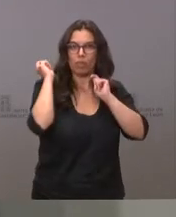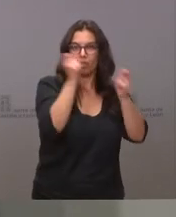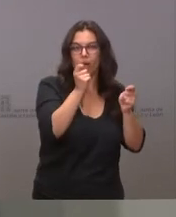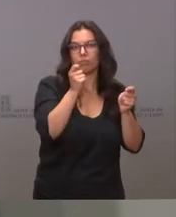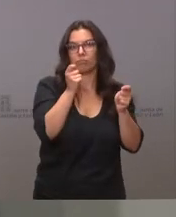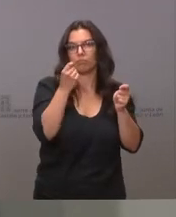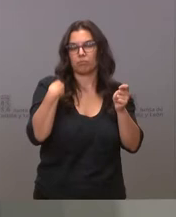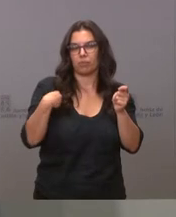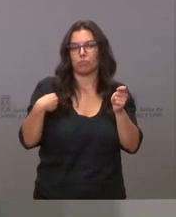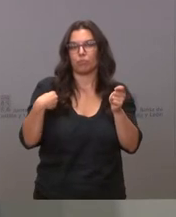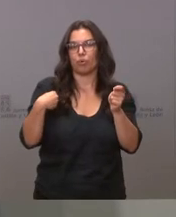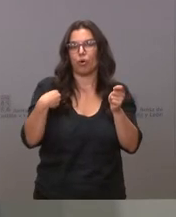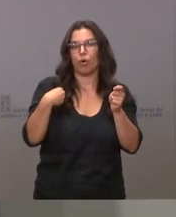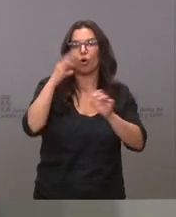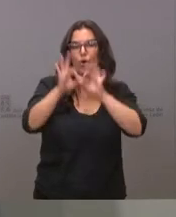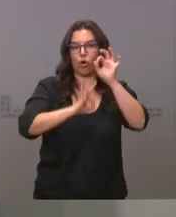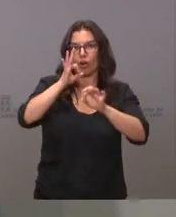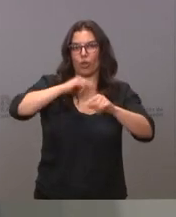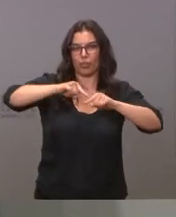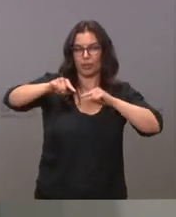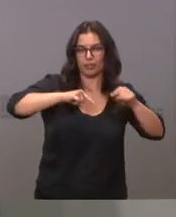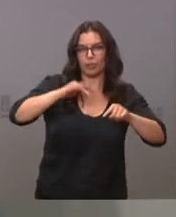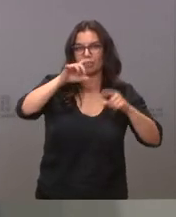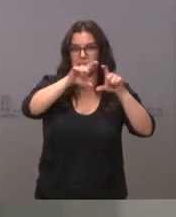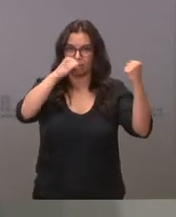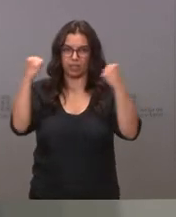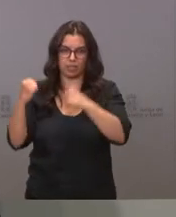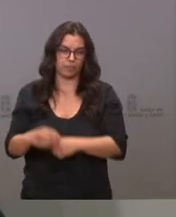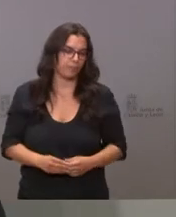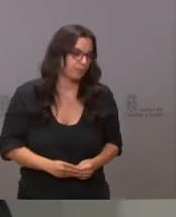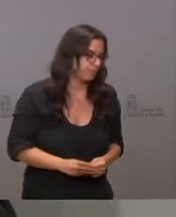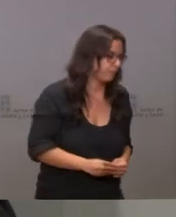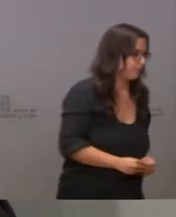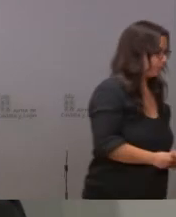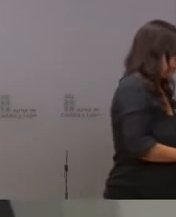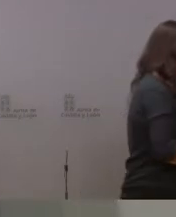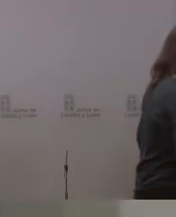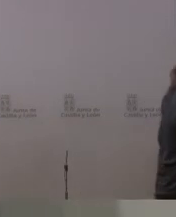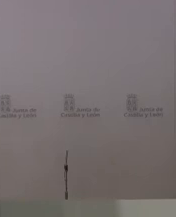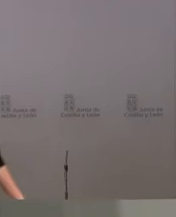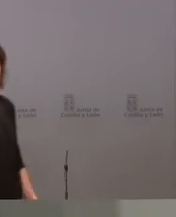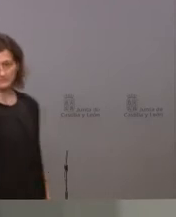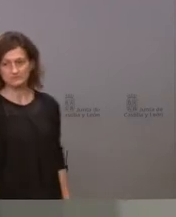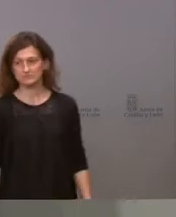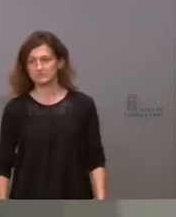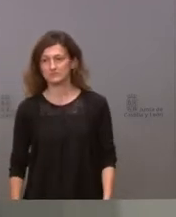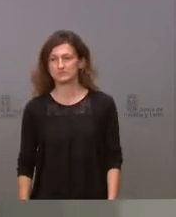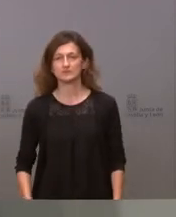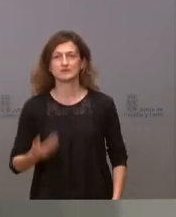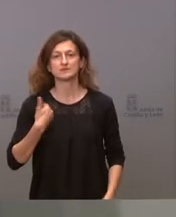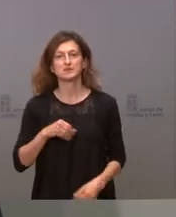de estos órganos directivos y de estas entidades. Se abre también a consulta pública